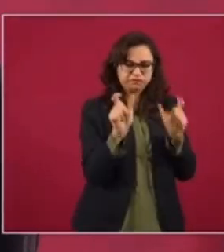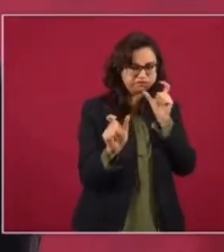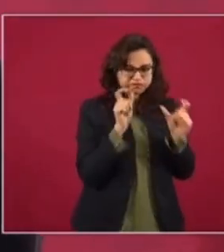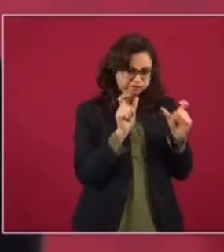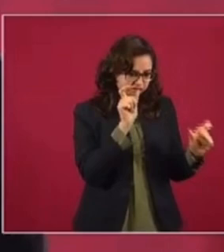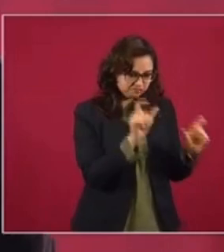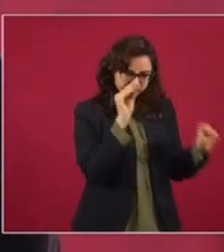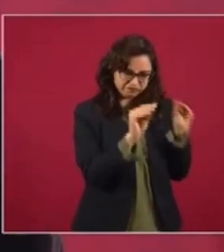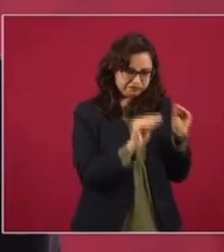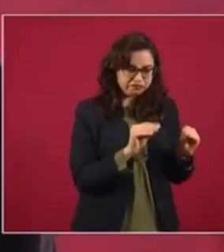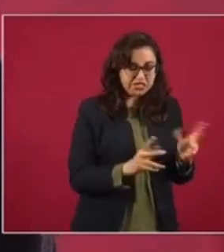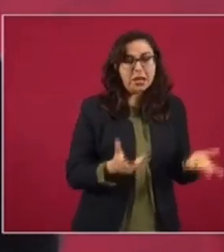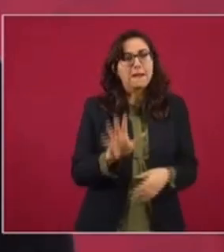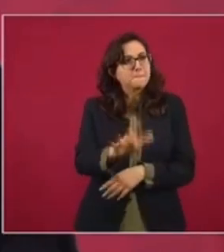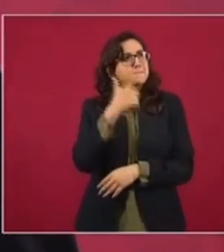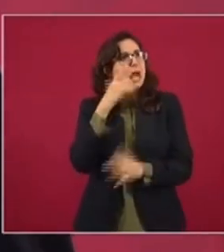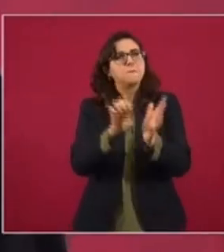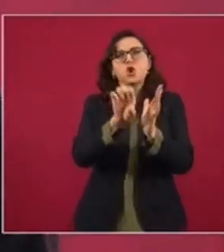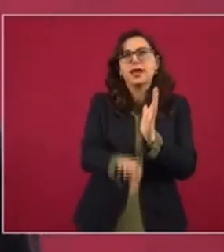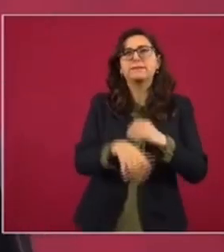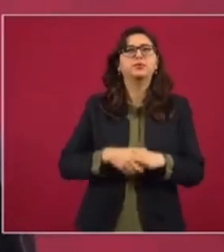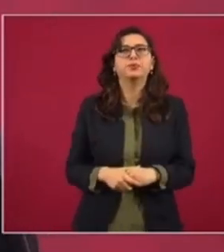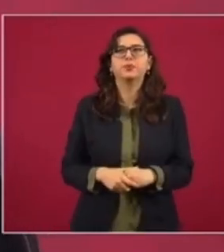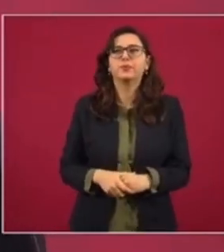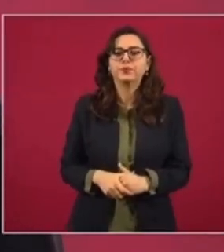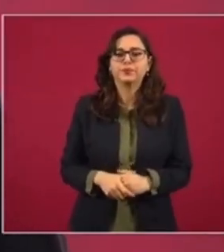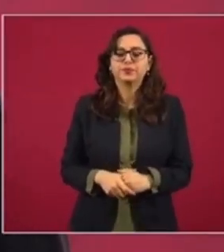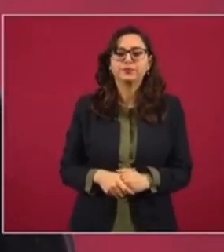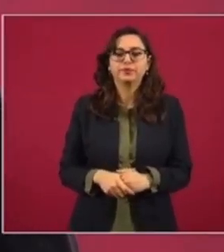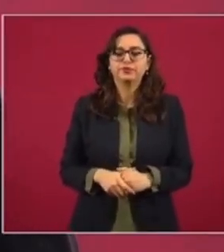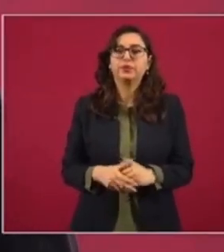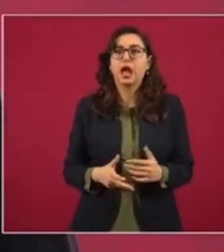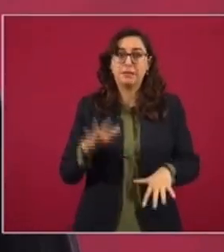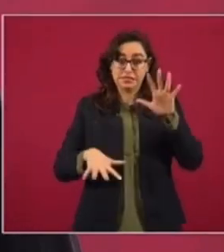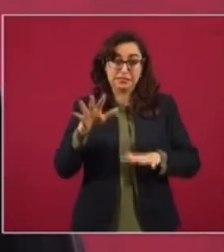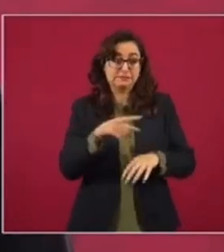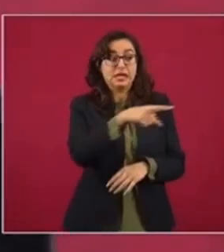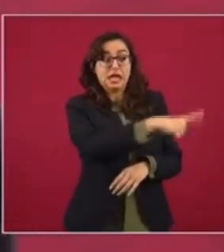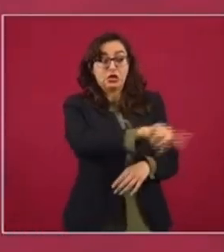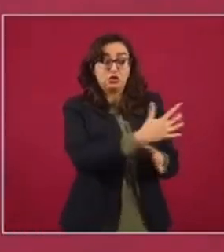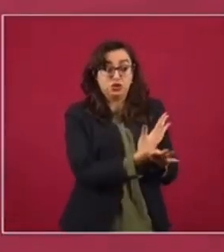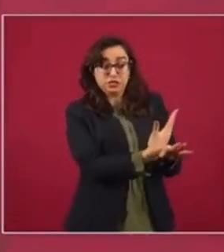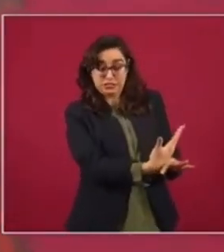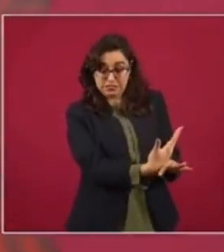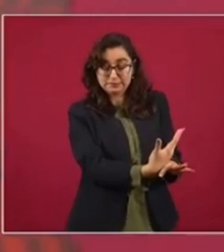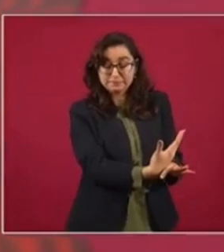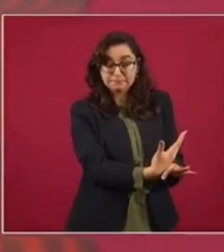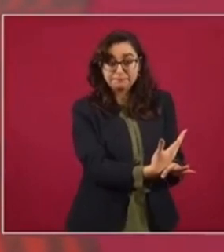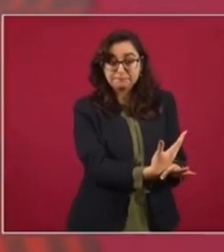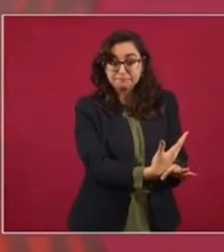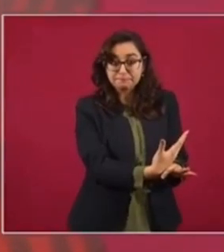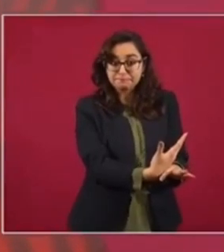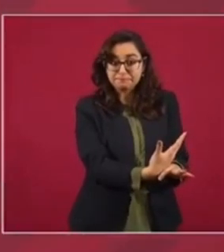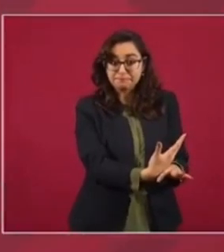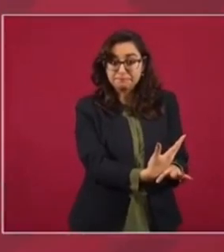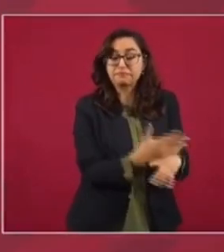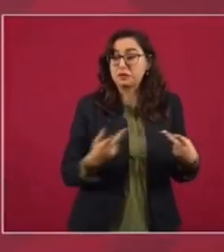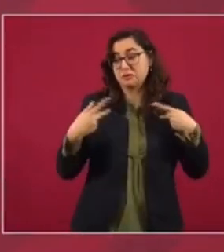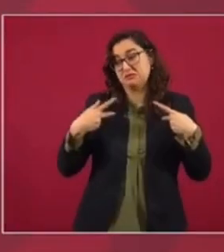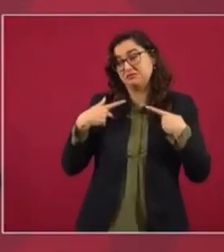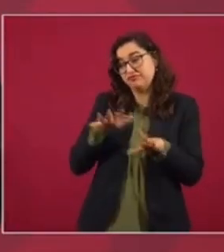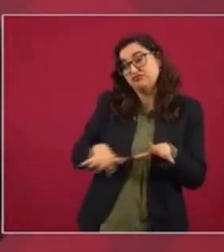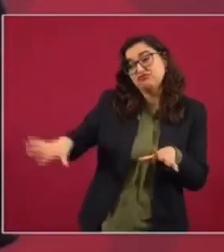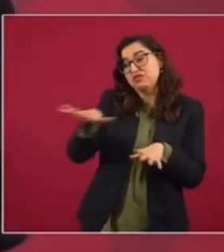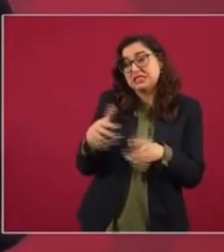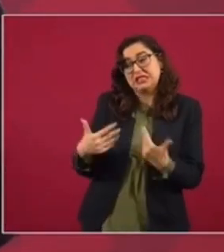para que el pueblo comprenda, supuestamente porque no tiene buen nivel